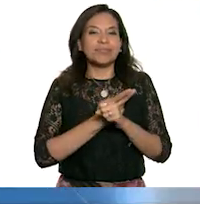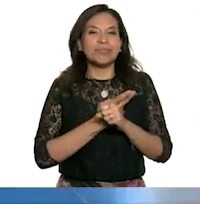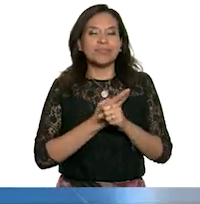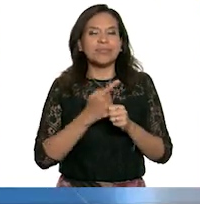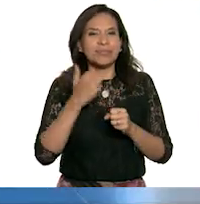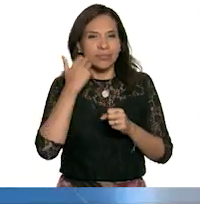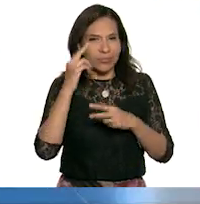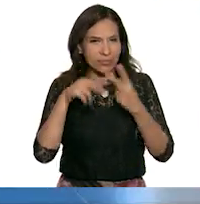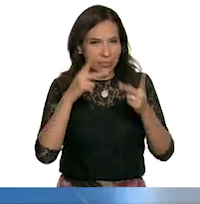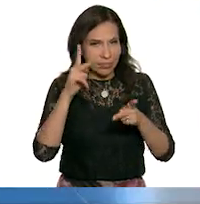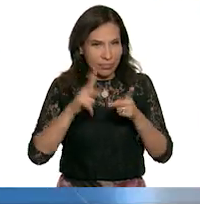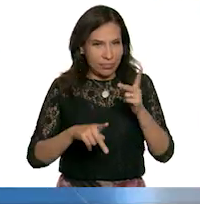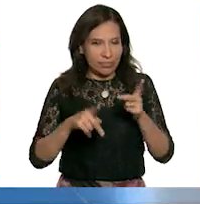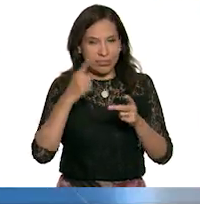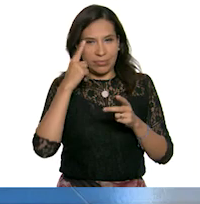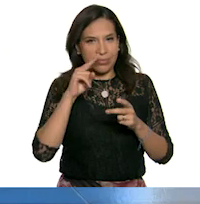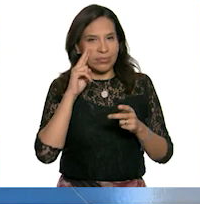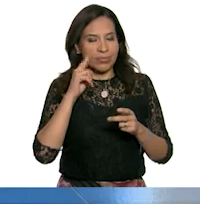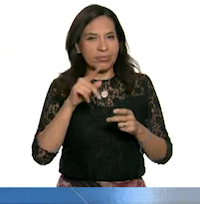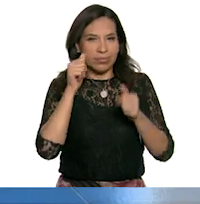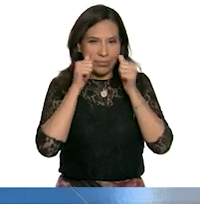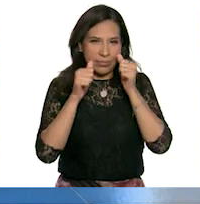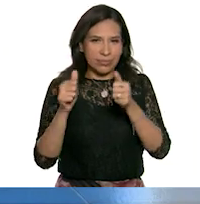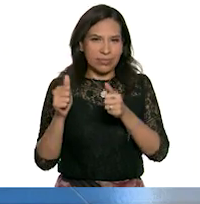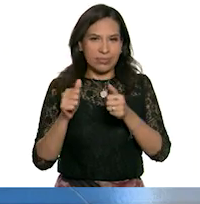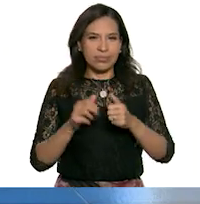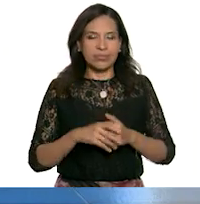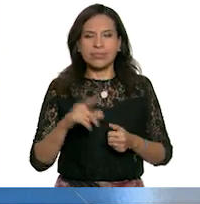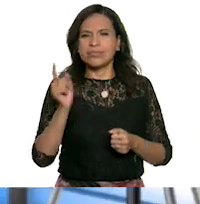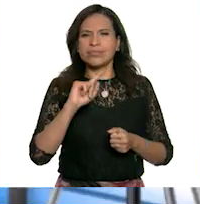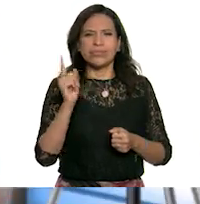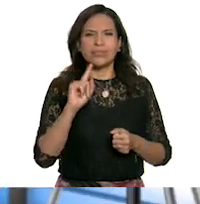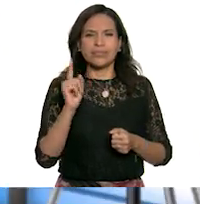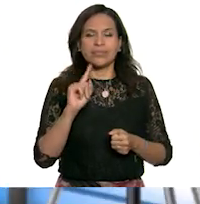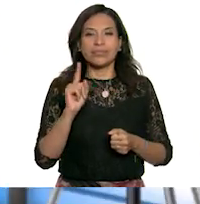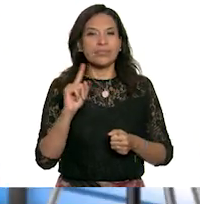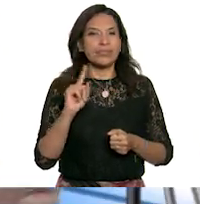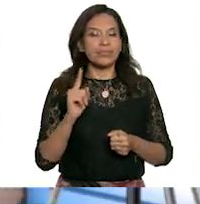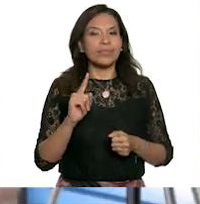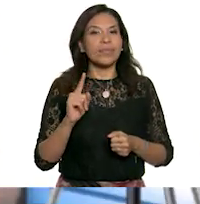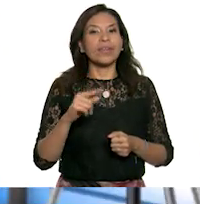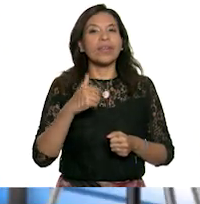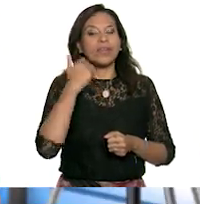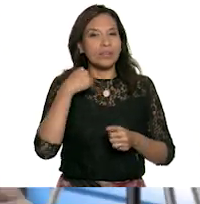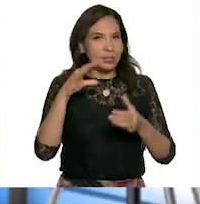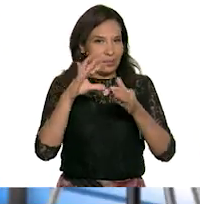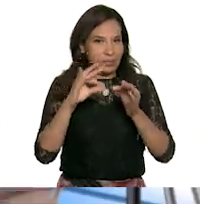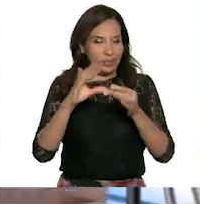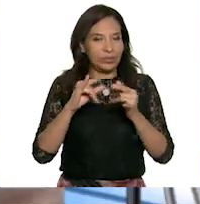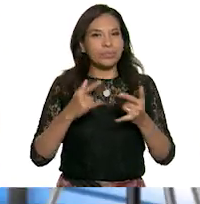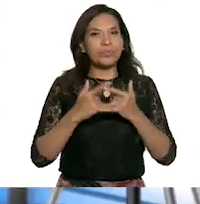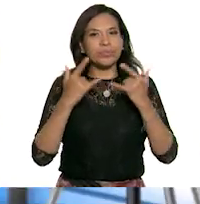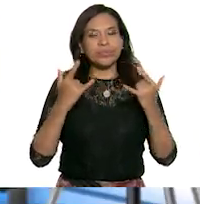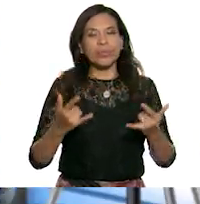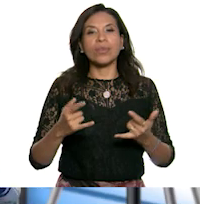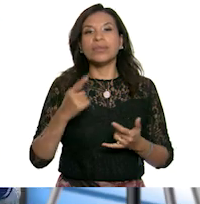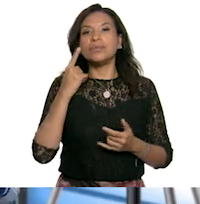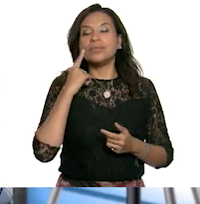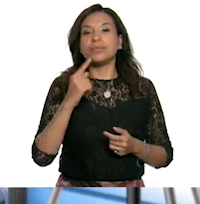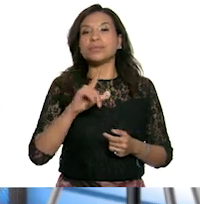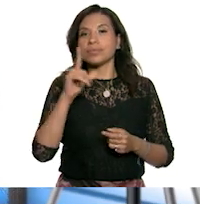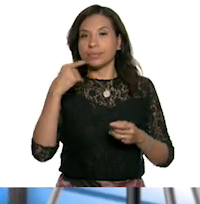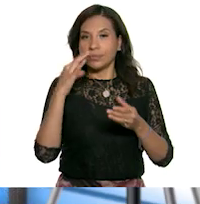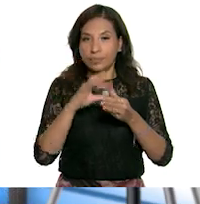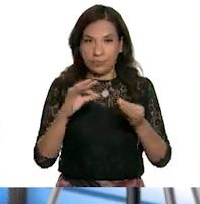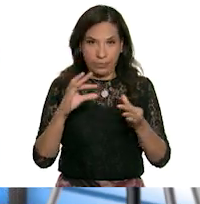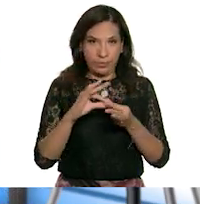¿Quieres que vayamos a otra pausa para distraer nuestra atención? ¡Eh! ¡No! ¡No, Ale! Puedo terminar mi historia. ¡Sí! Te